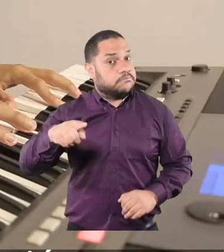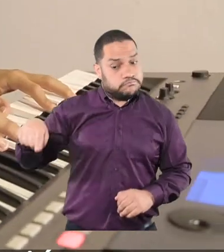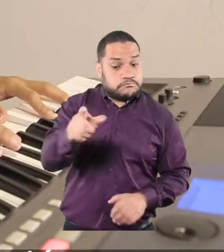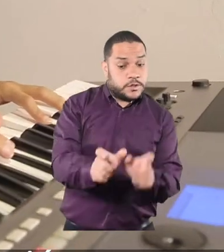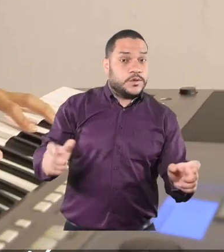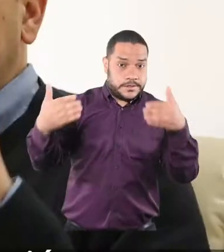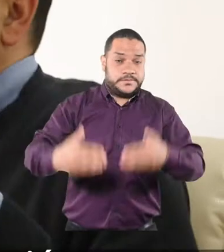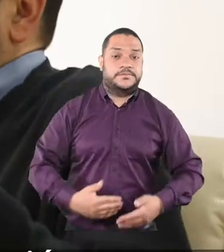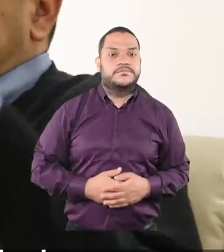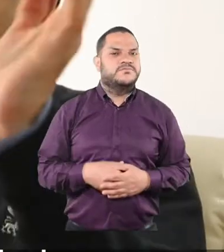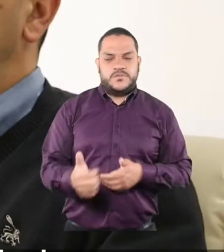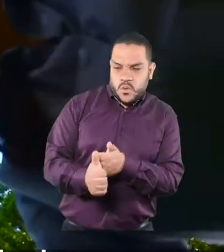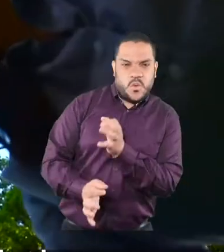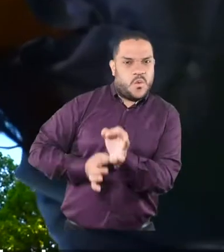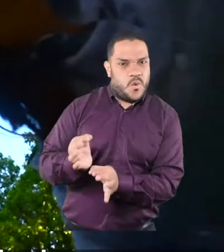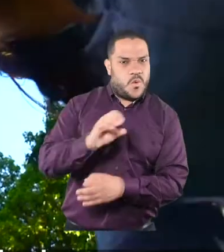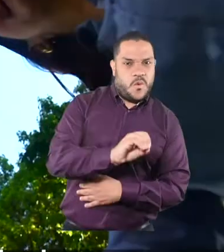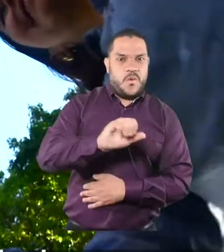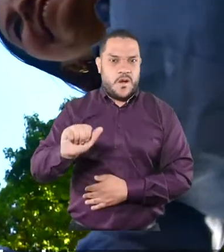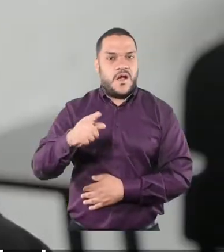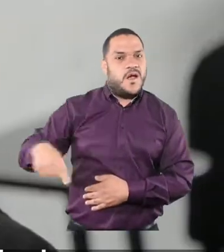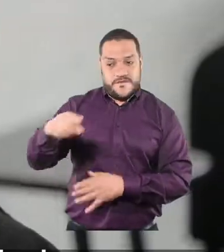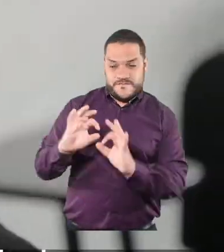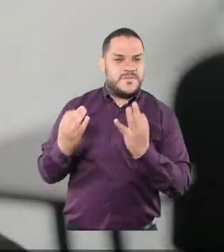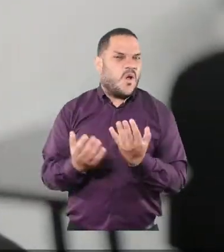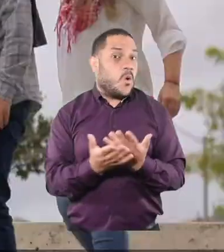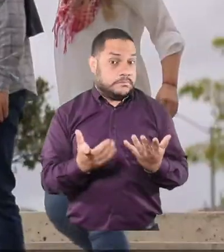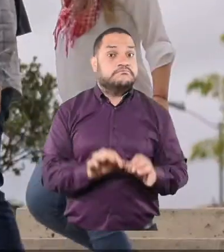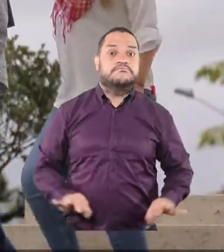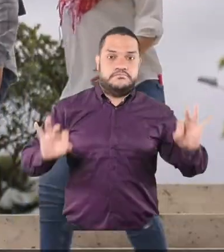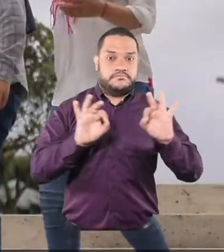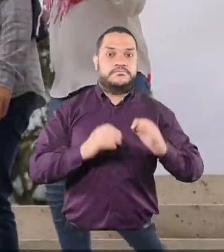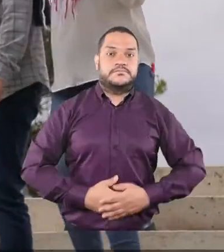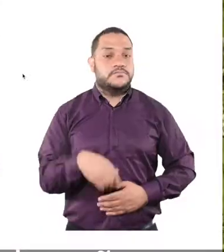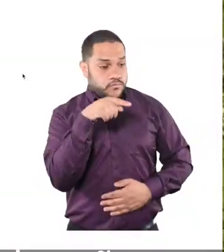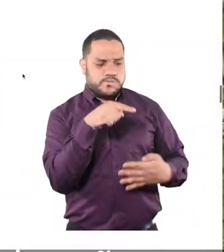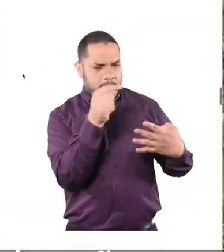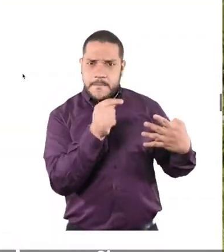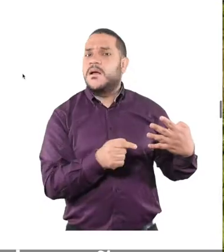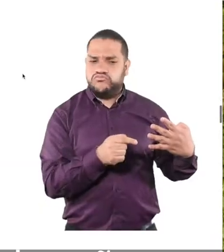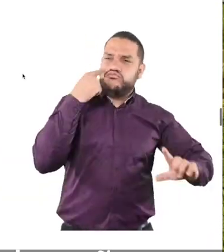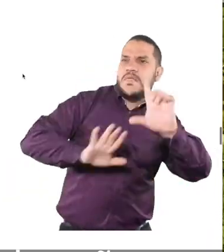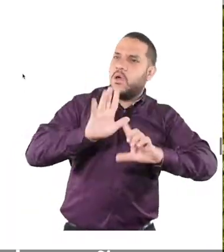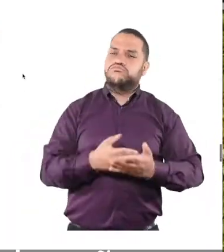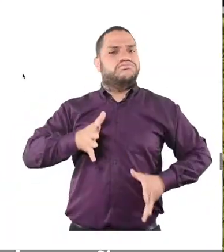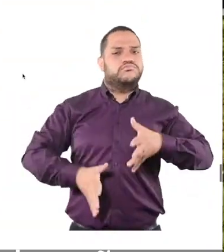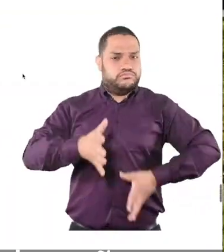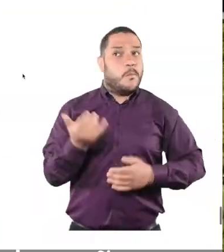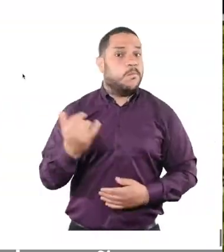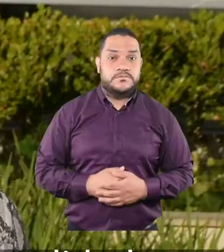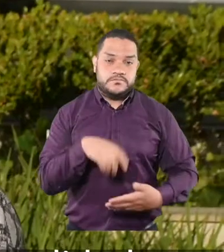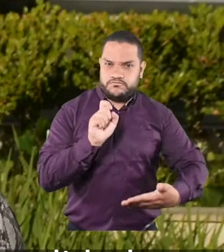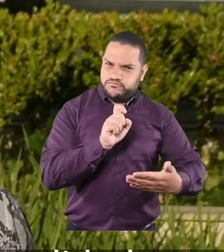prioritarias para la población con discapacidad, sus cuidadores, cuidadoras y familiares. Todas tienen video en lengua